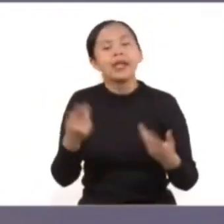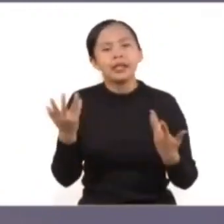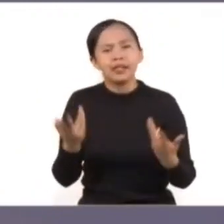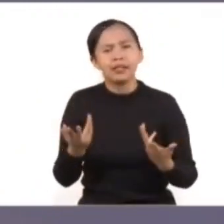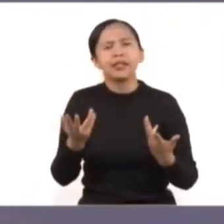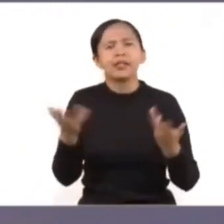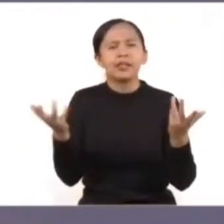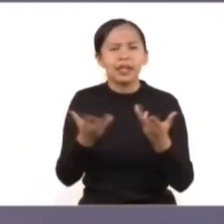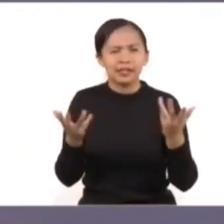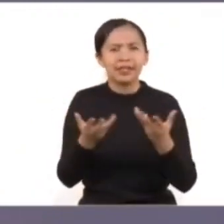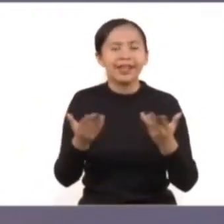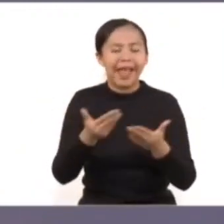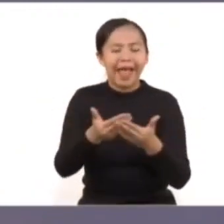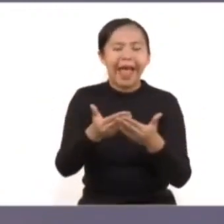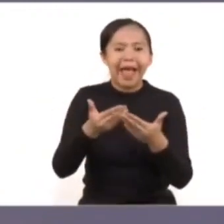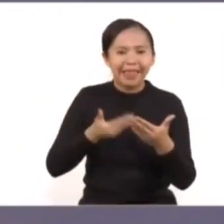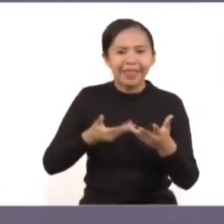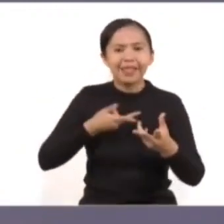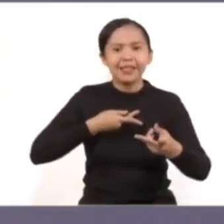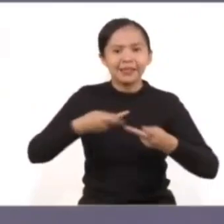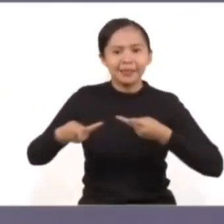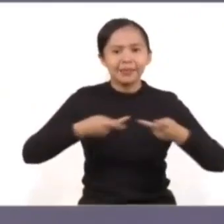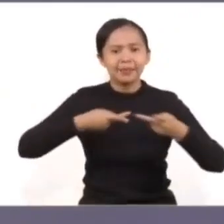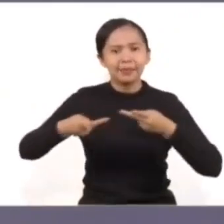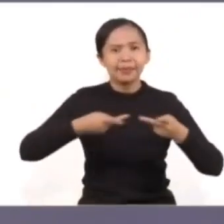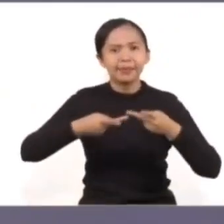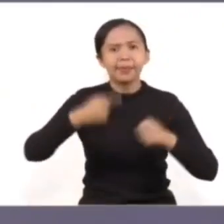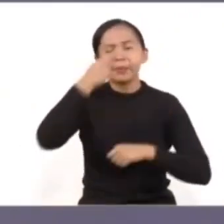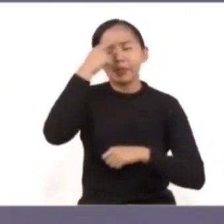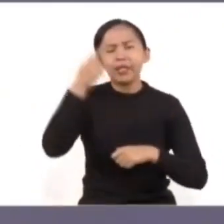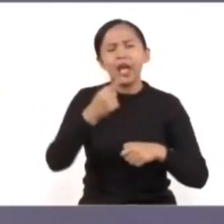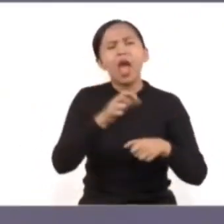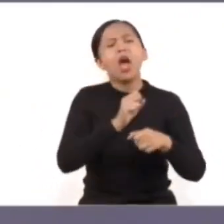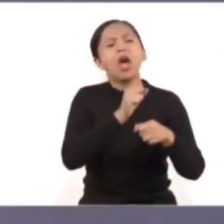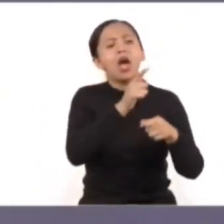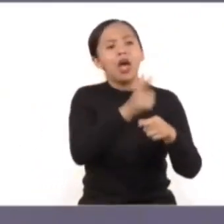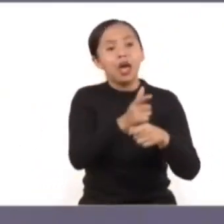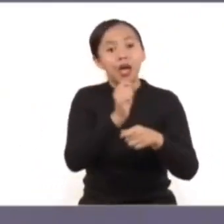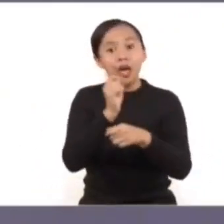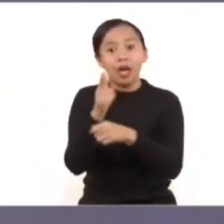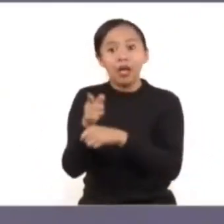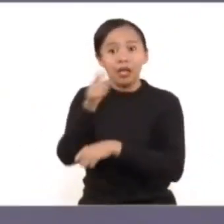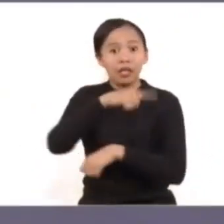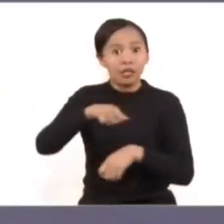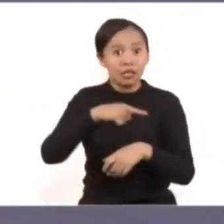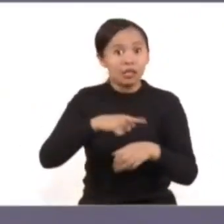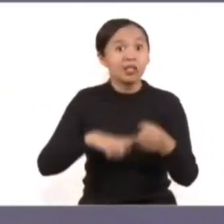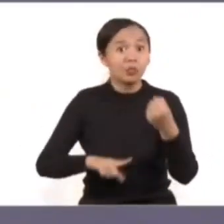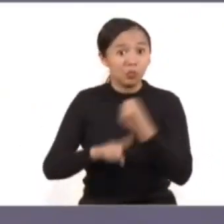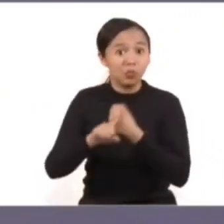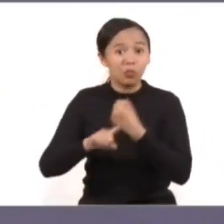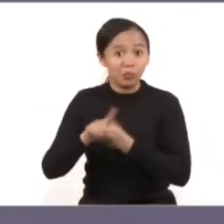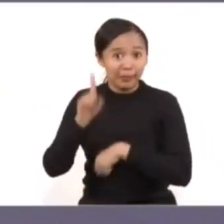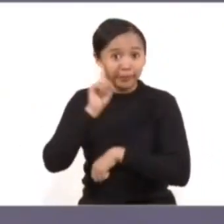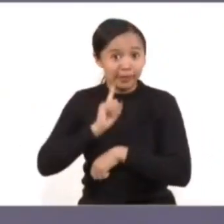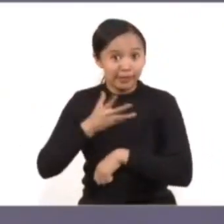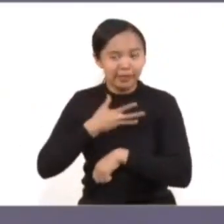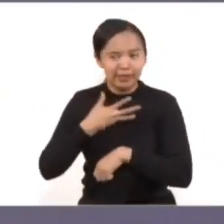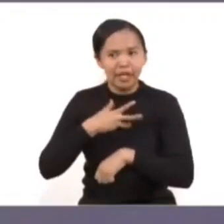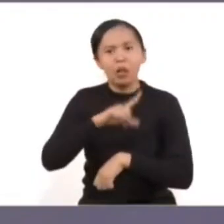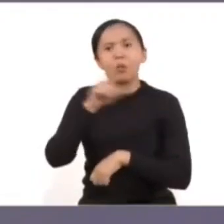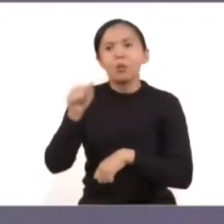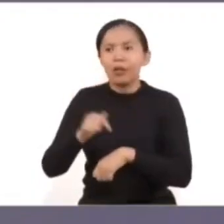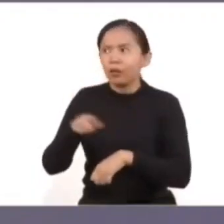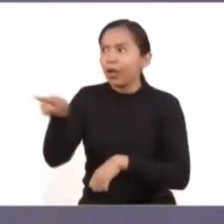diversas acciones para prevenir las violencias, identificarlas, atenderlas y sancionarlas. En